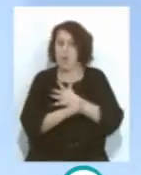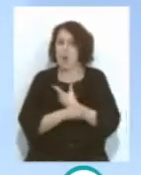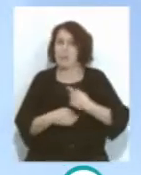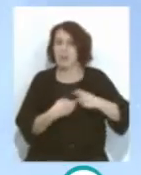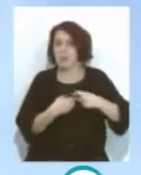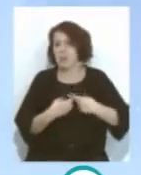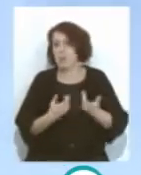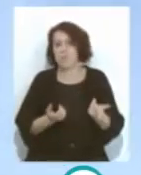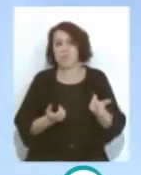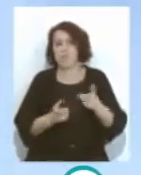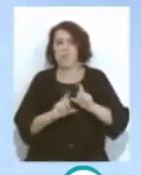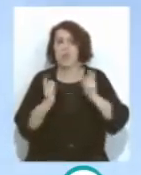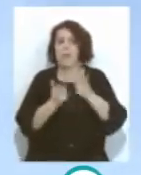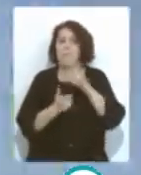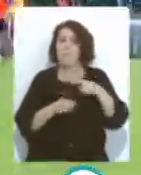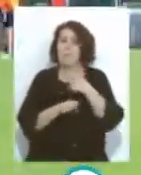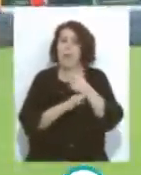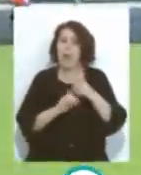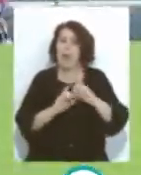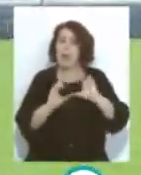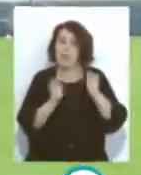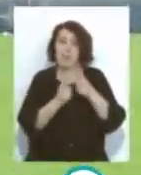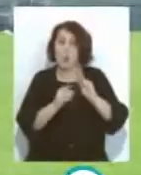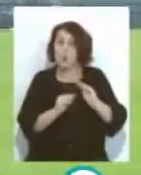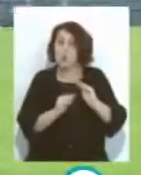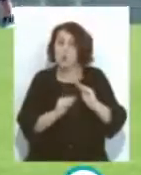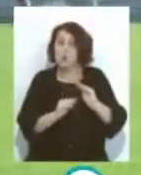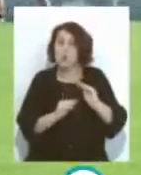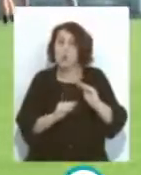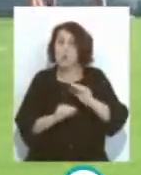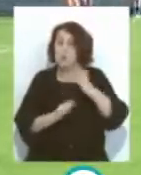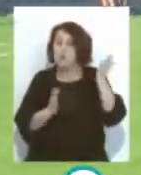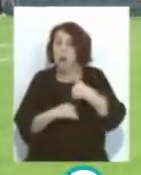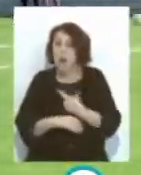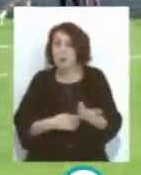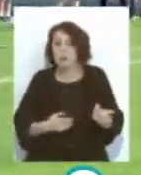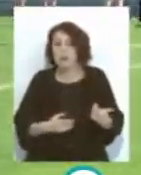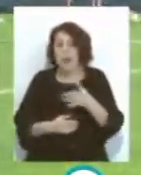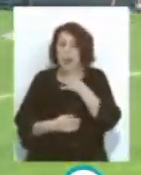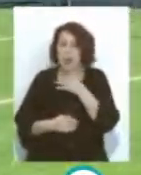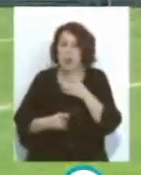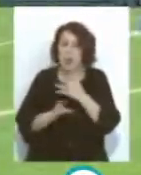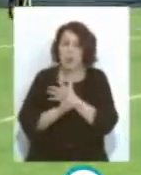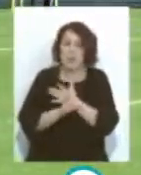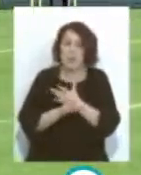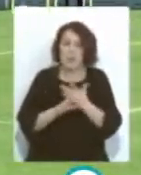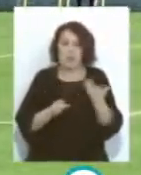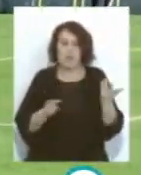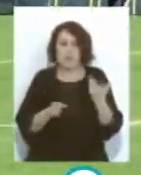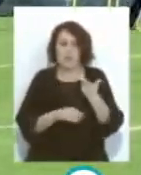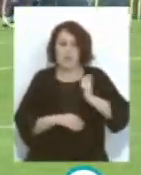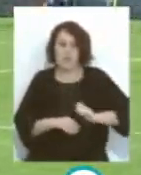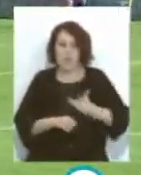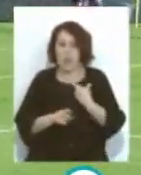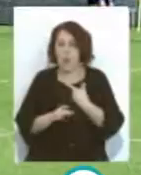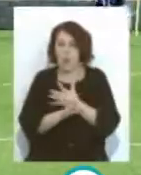entrenando Con las primeras plantillas De sus equipos Buscar un jugador Que esté ahora mismo Sin jugar Y que no haya Ni siquiera entrenado Que esté por su